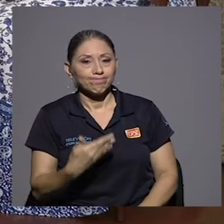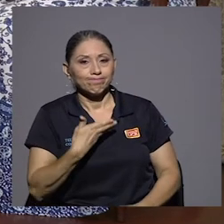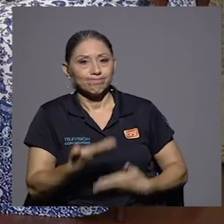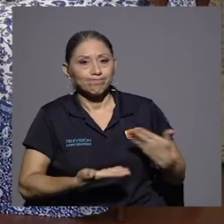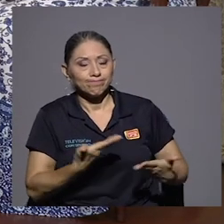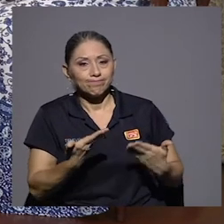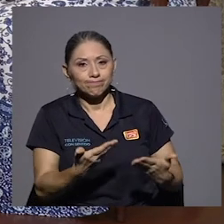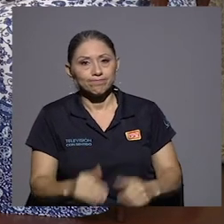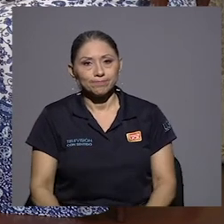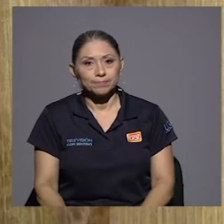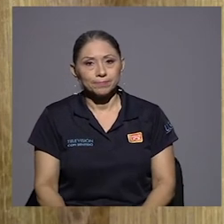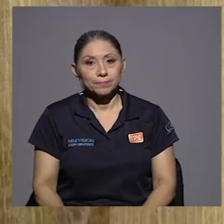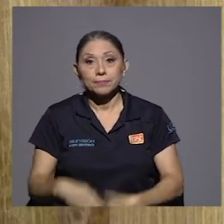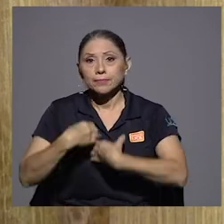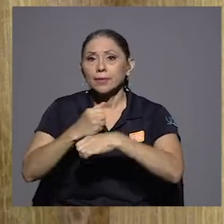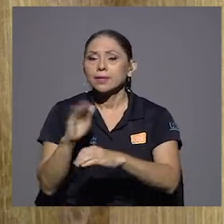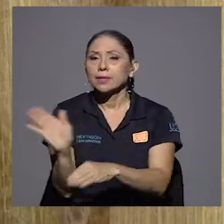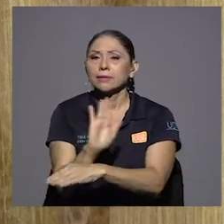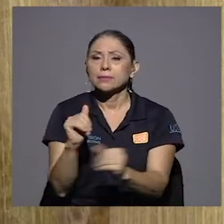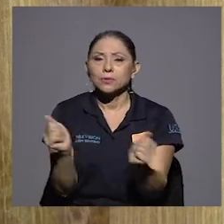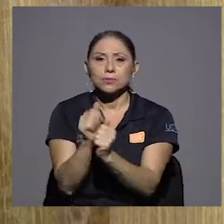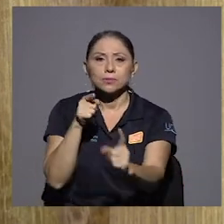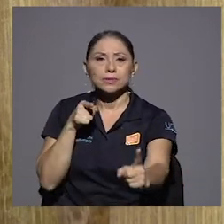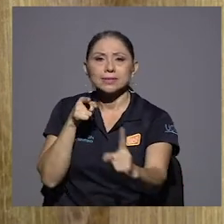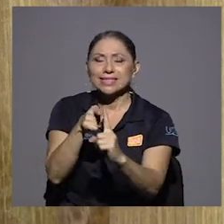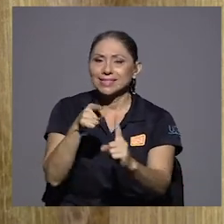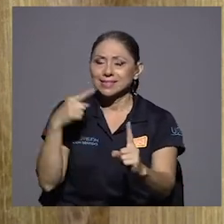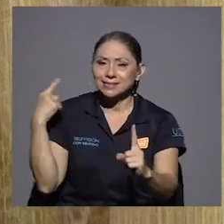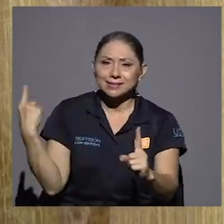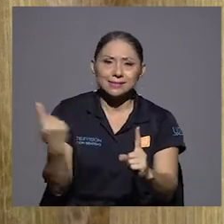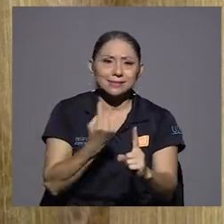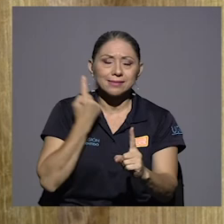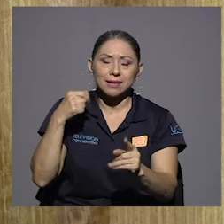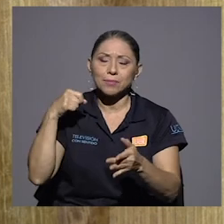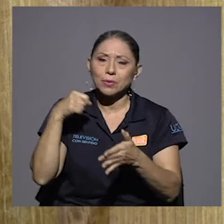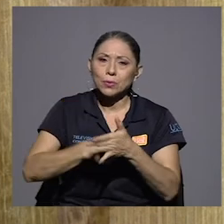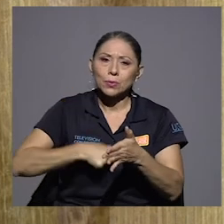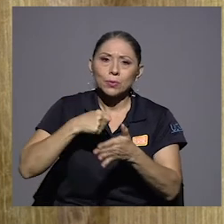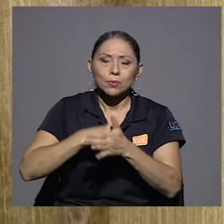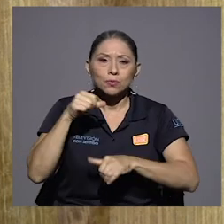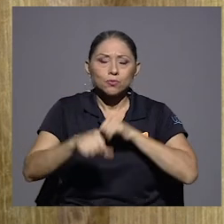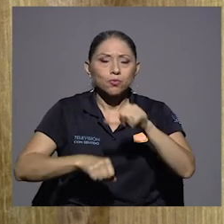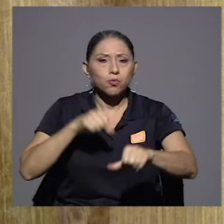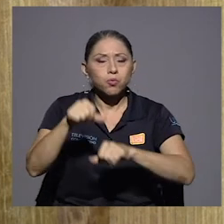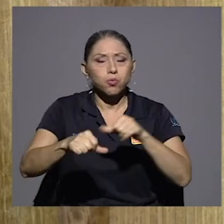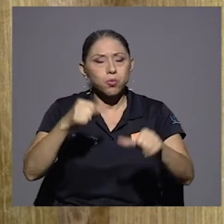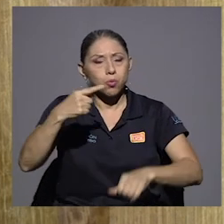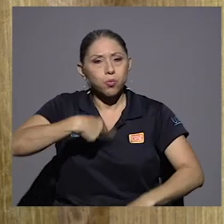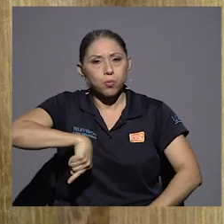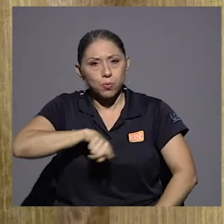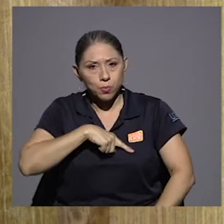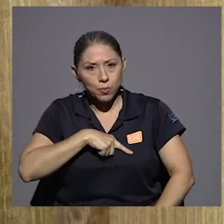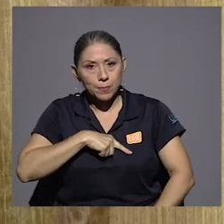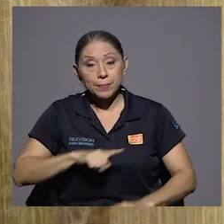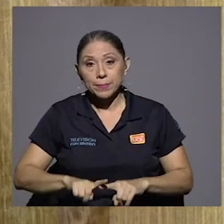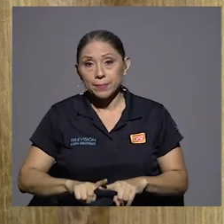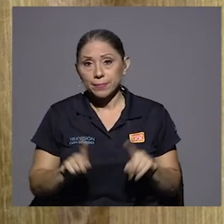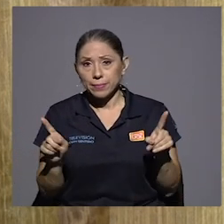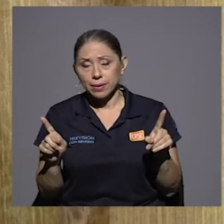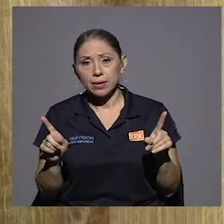hacer televisión con sentido siempre es un esfuerzo tremendo para nosotros pero esa